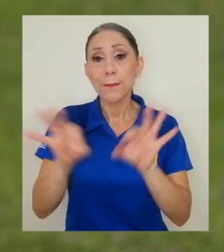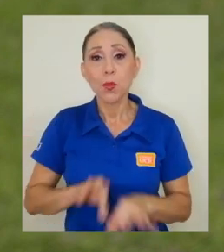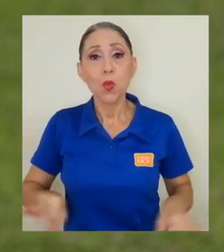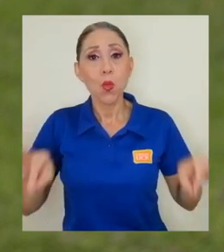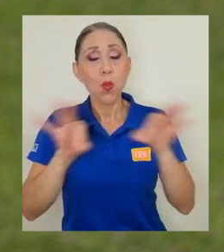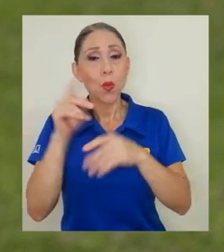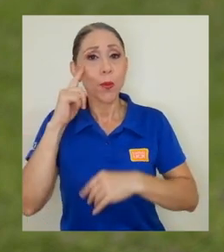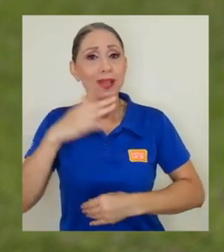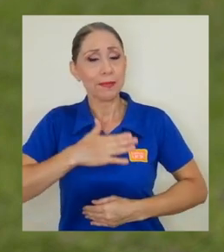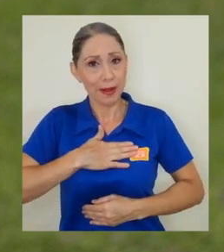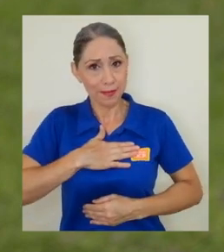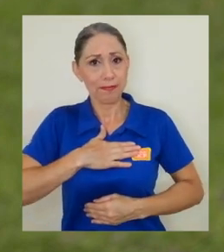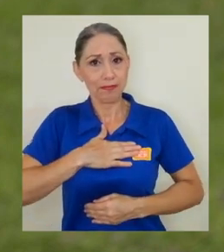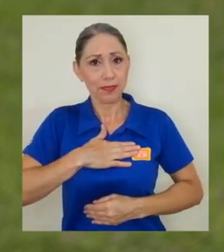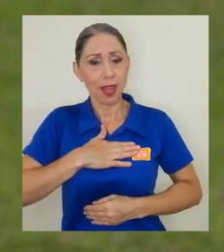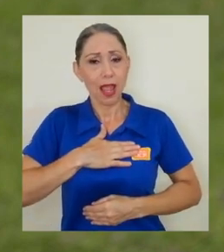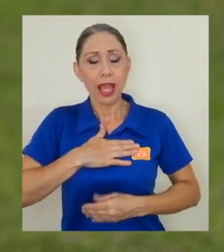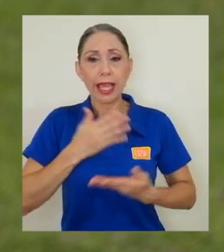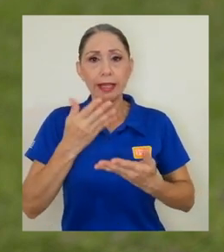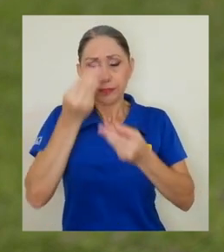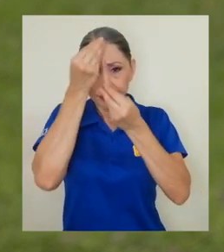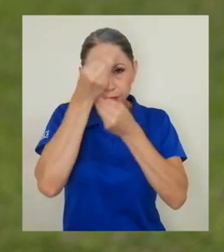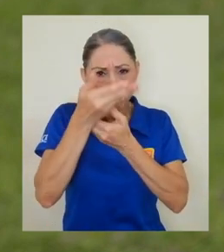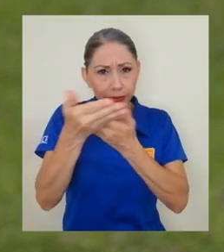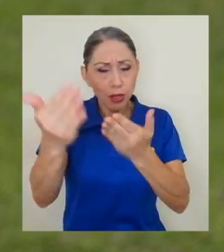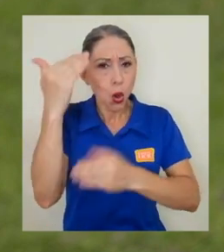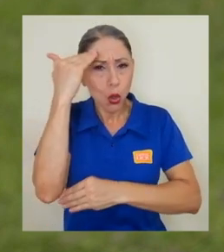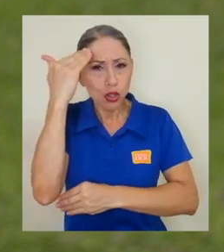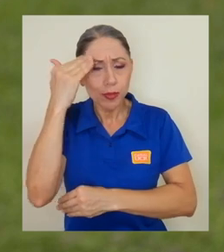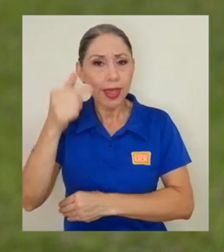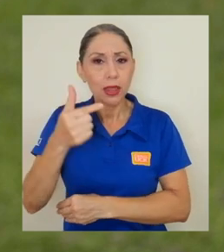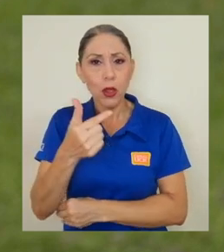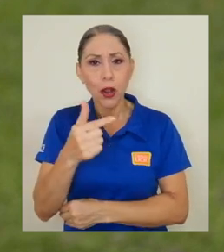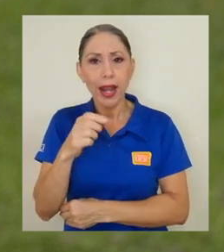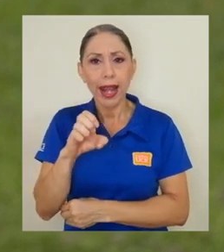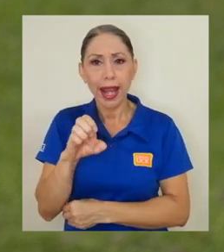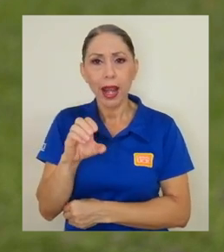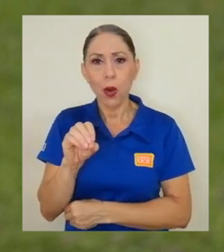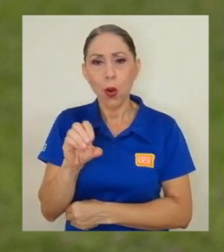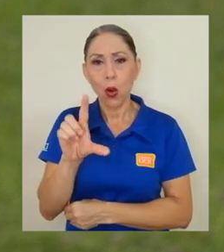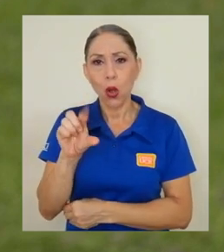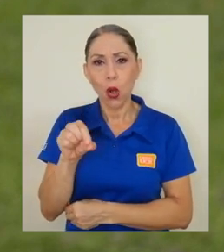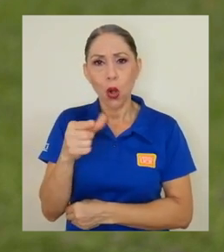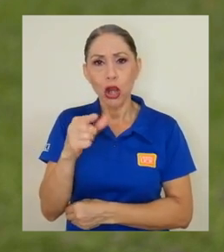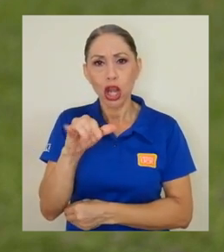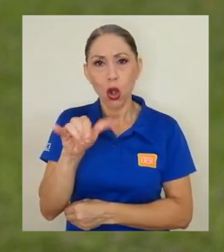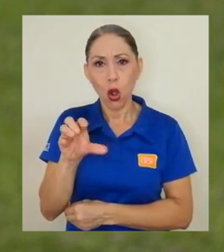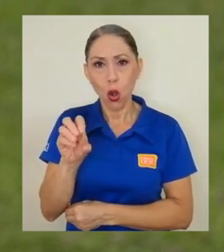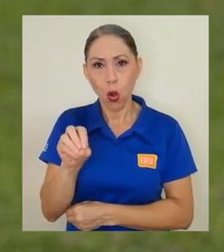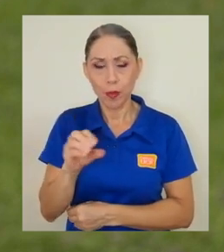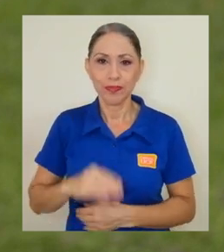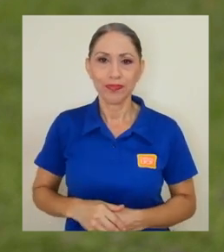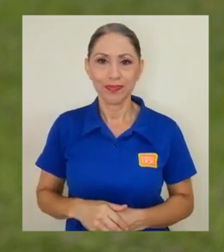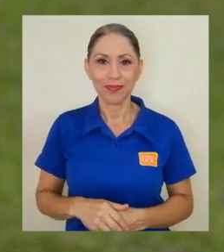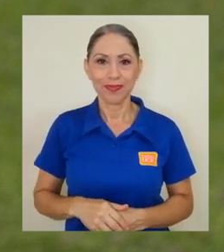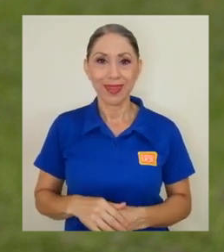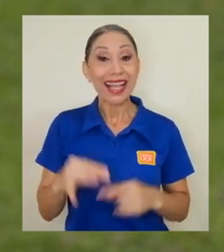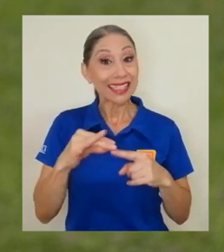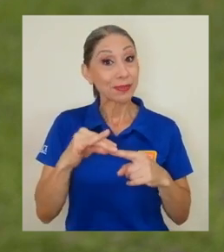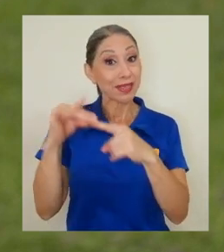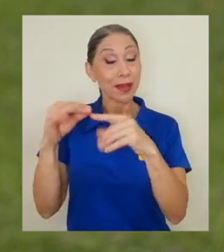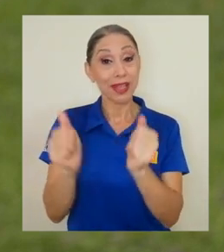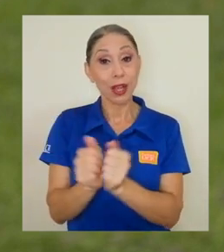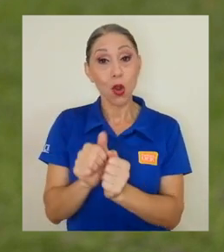importante la difusión del conocimiento geológico. ¿Por qué? Porque muchísimas veces, particularmente con la geología,